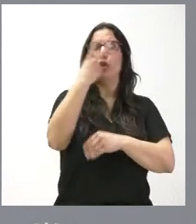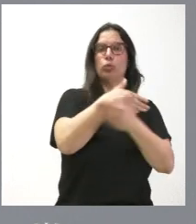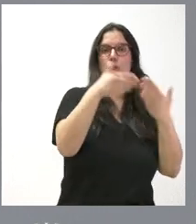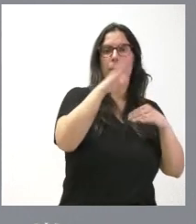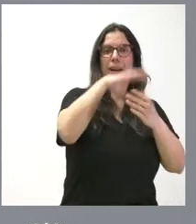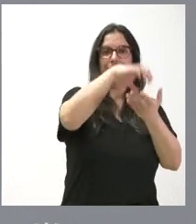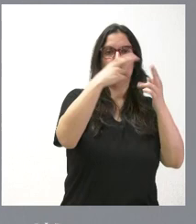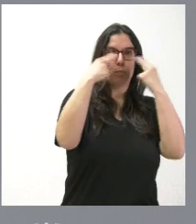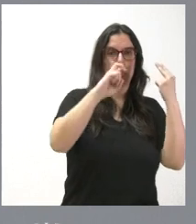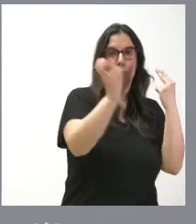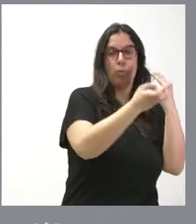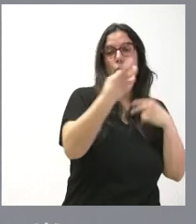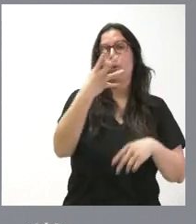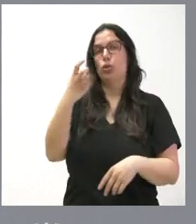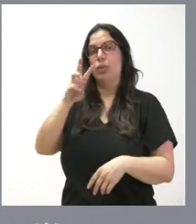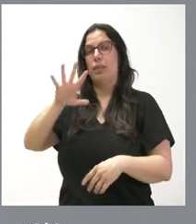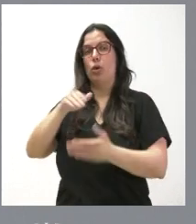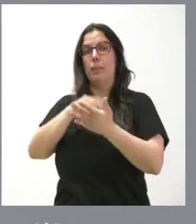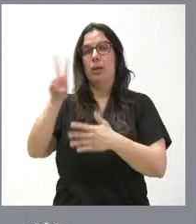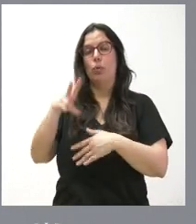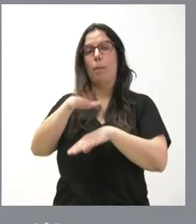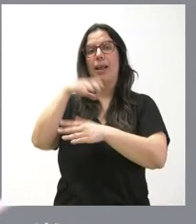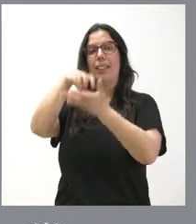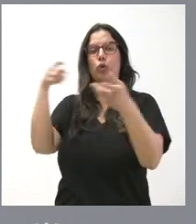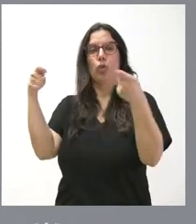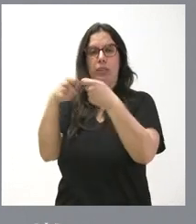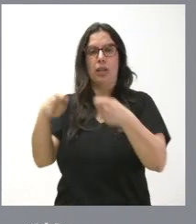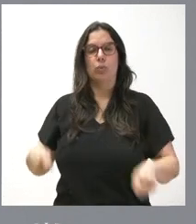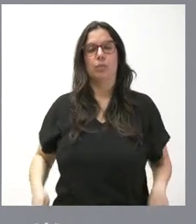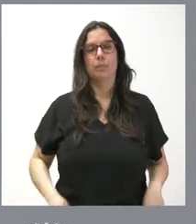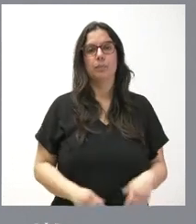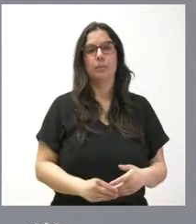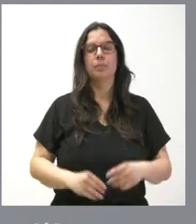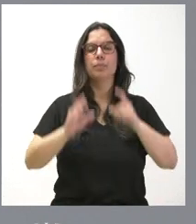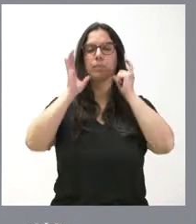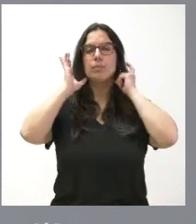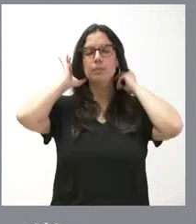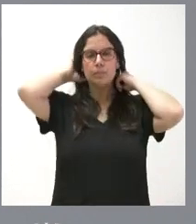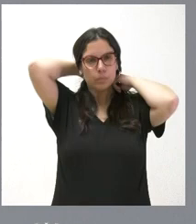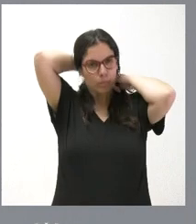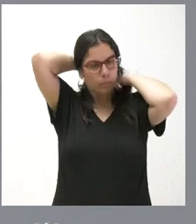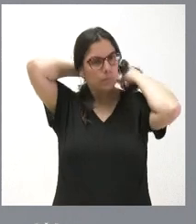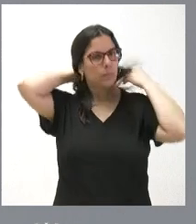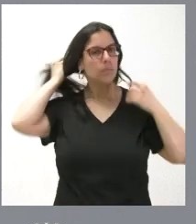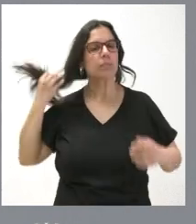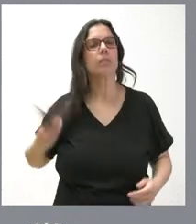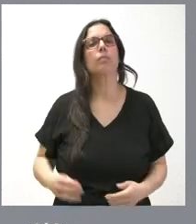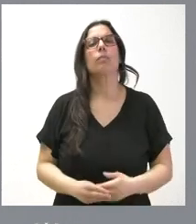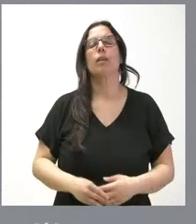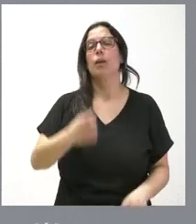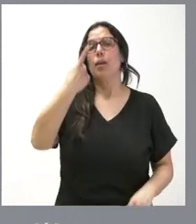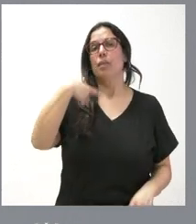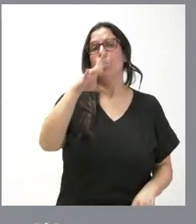centros públicos y de 435.000 euros para los centros concertados. 150.000 euros